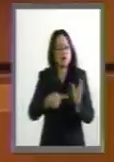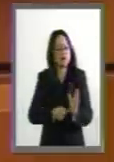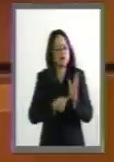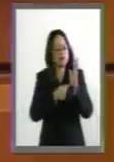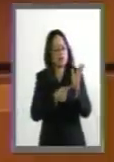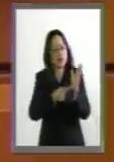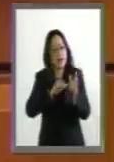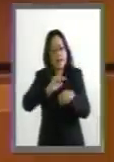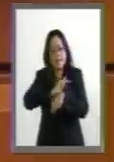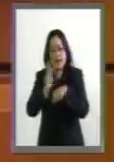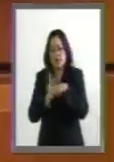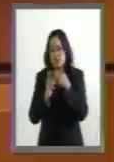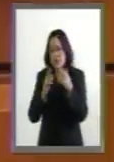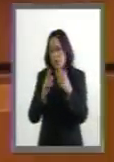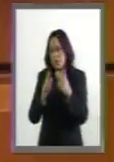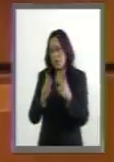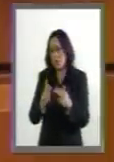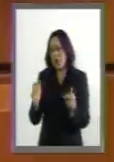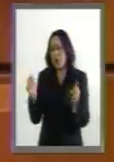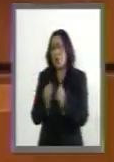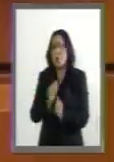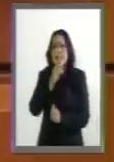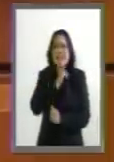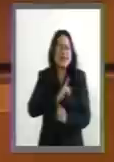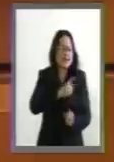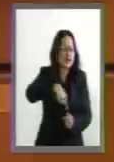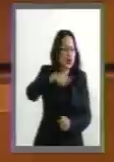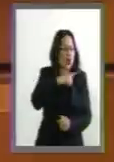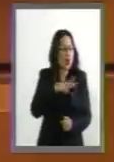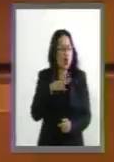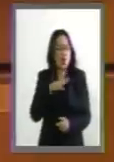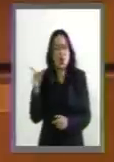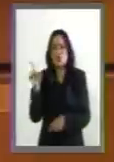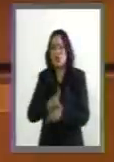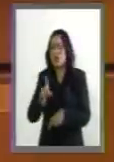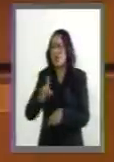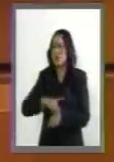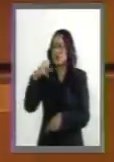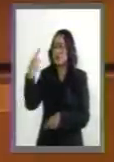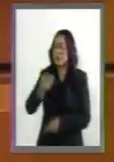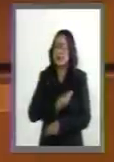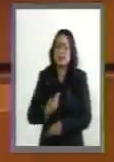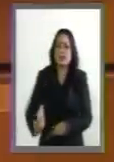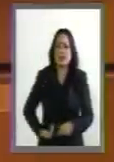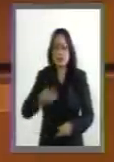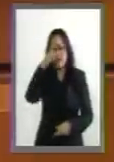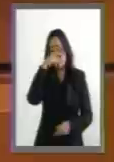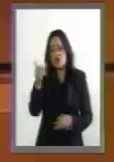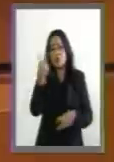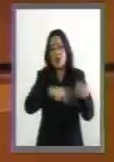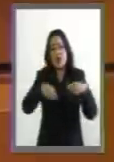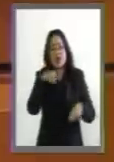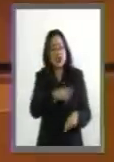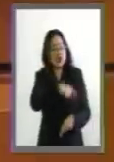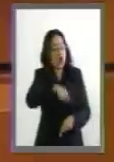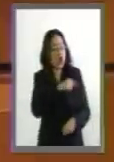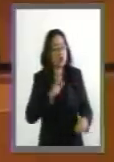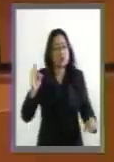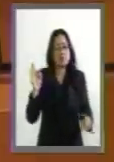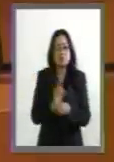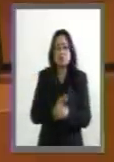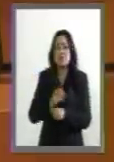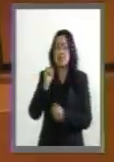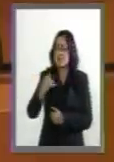país a base de mentiras, de mentiras que surgen de la presidencia de la República y que aquí las avalan de una manera